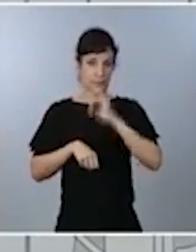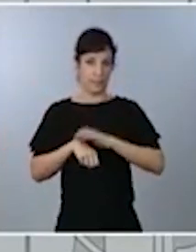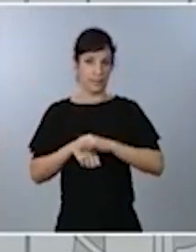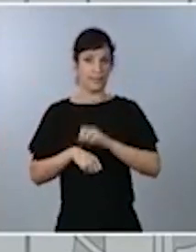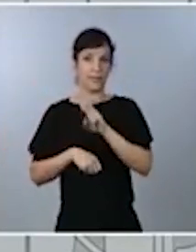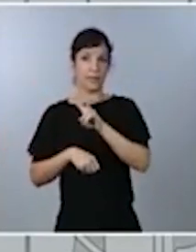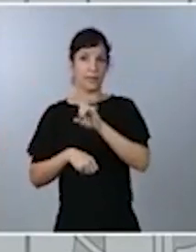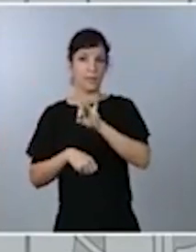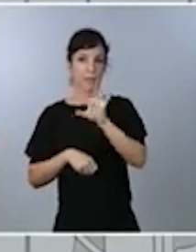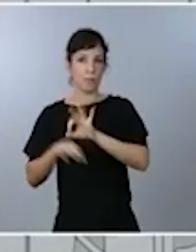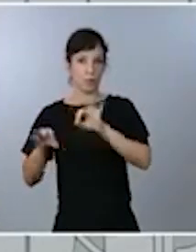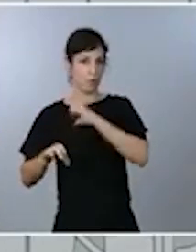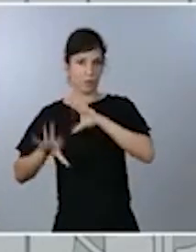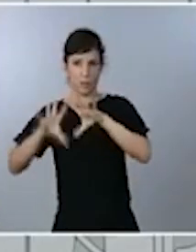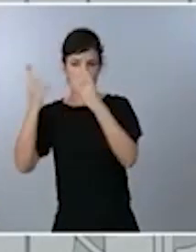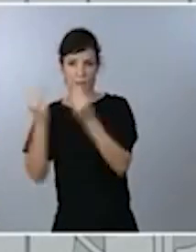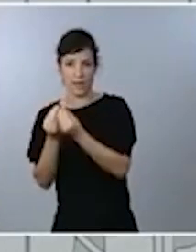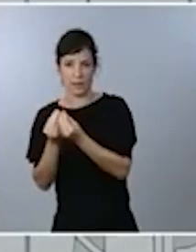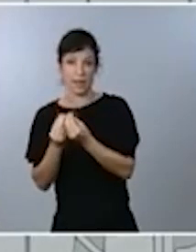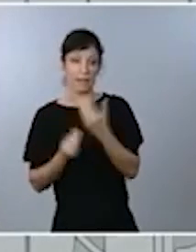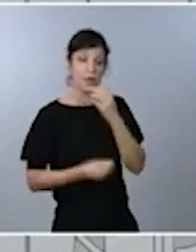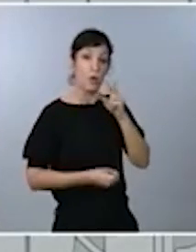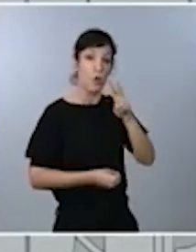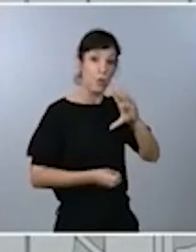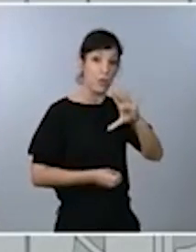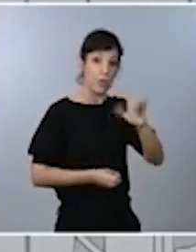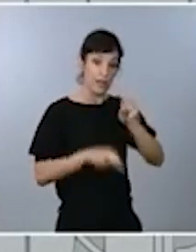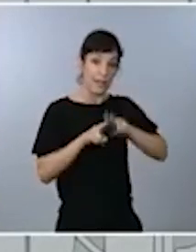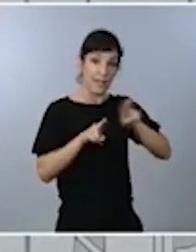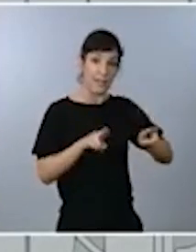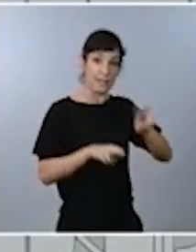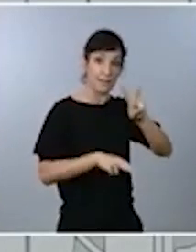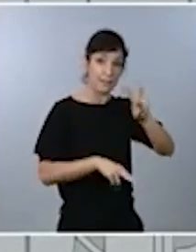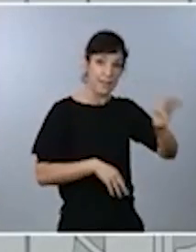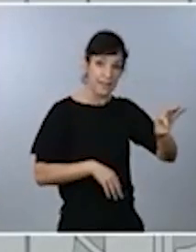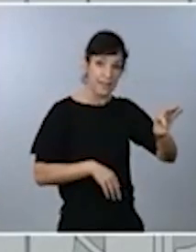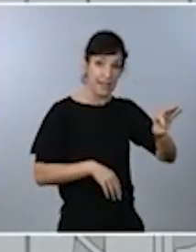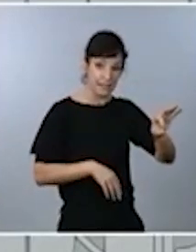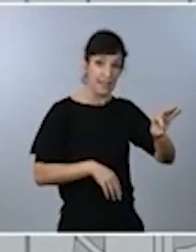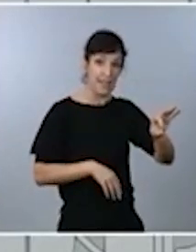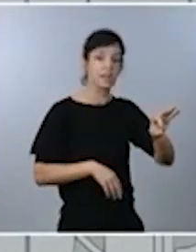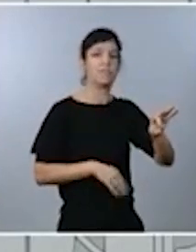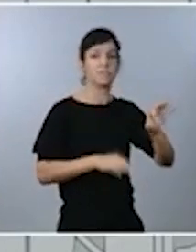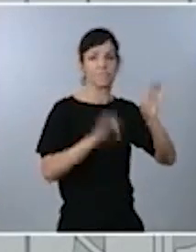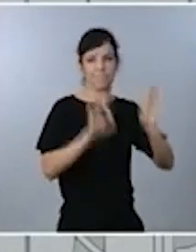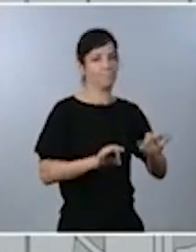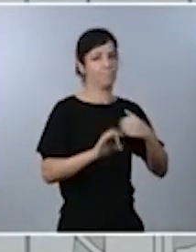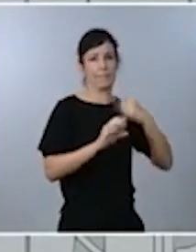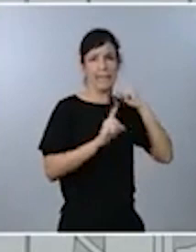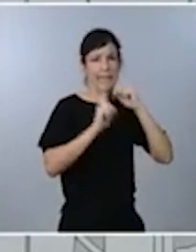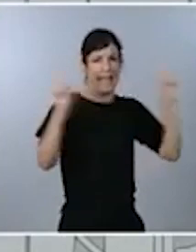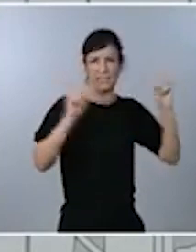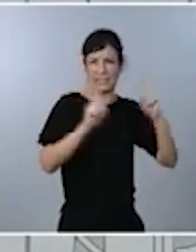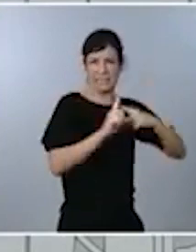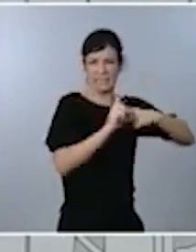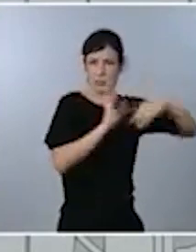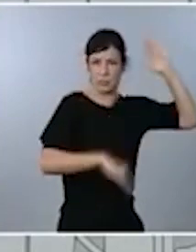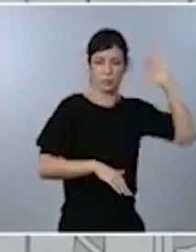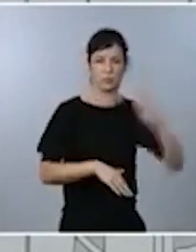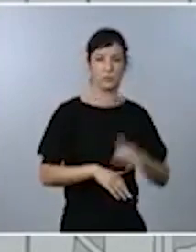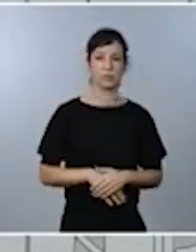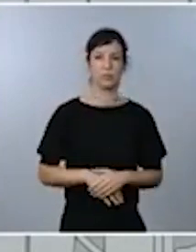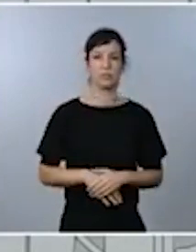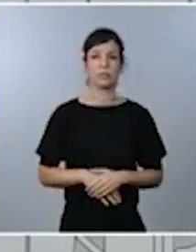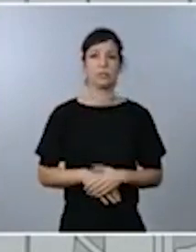% en el caso de las camas de UCI. ¿Cuáles serán las actuaciones que se adoptarán en cada caso?